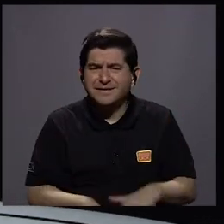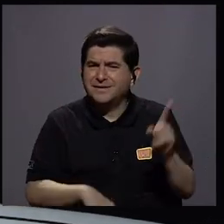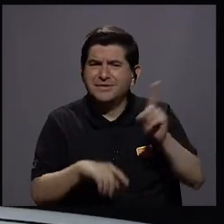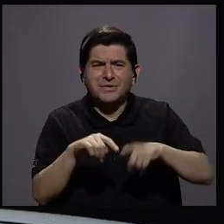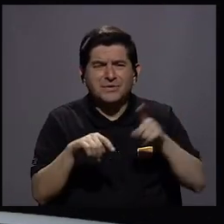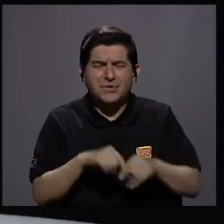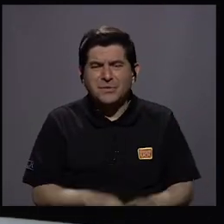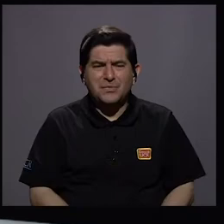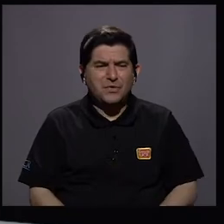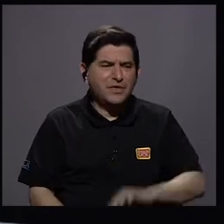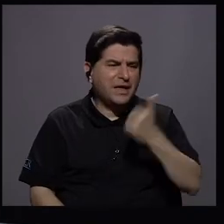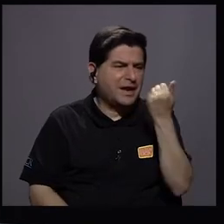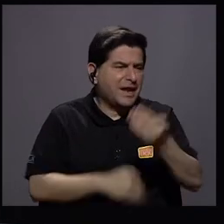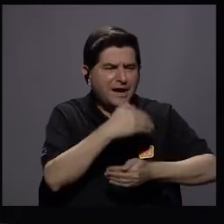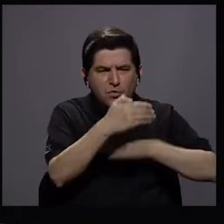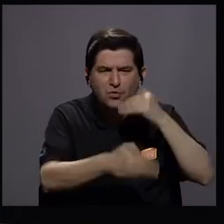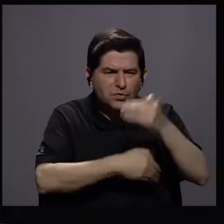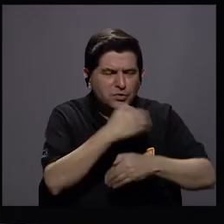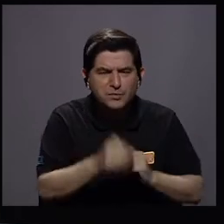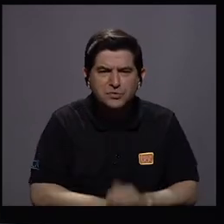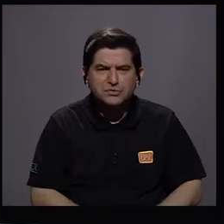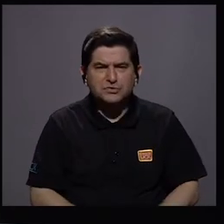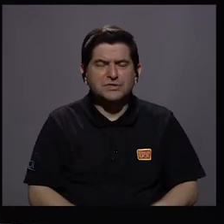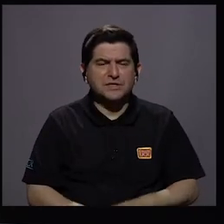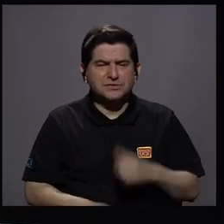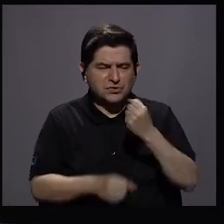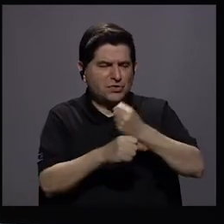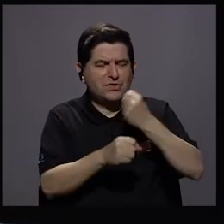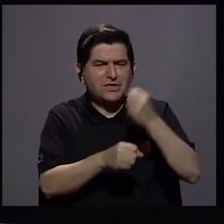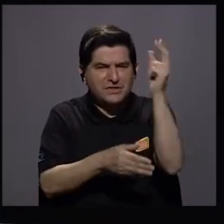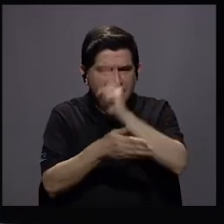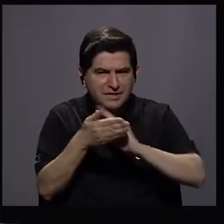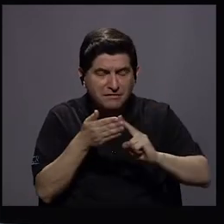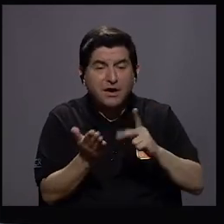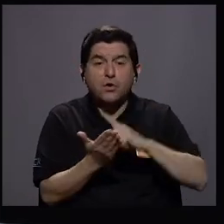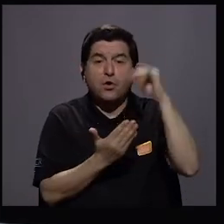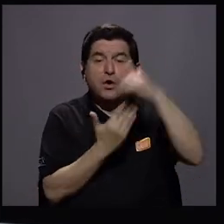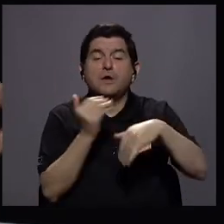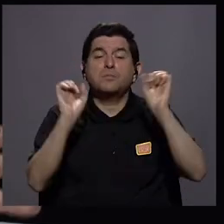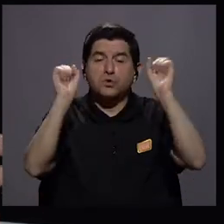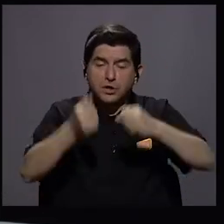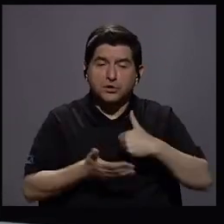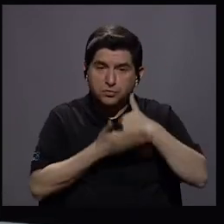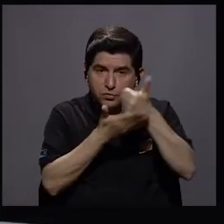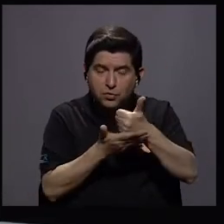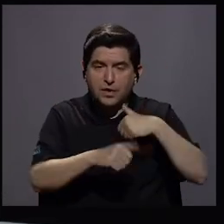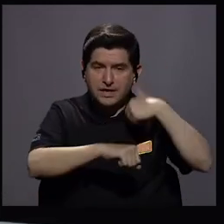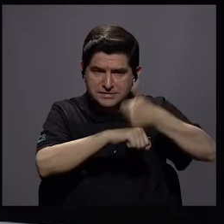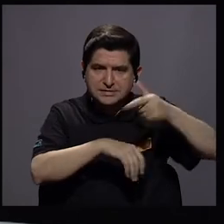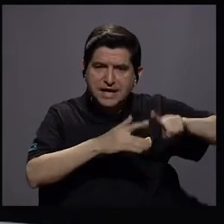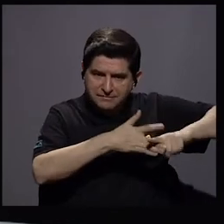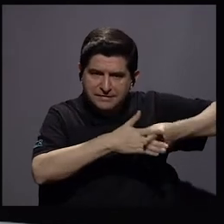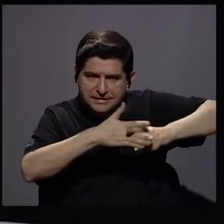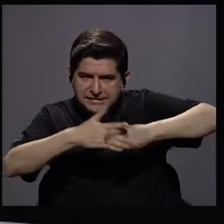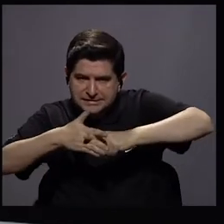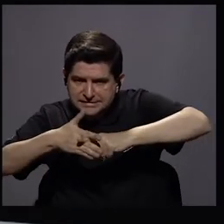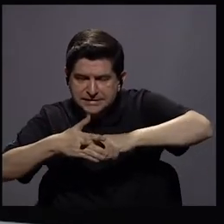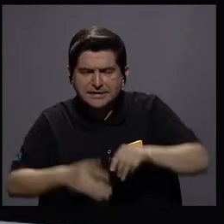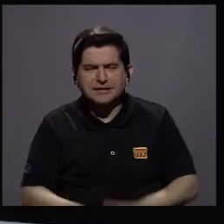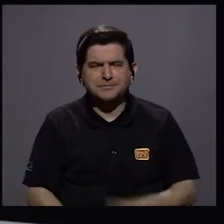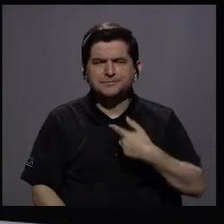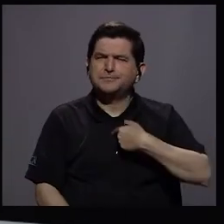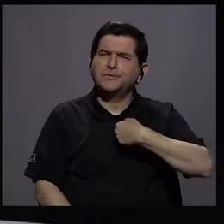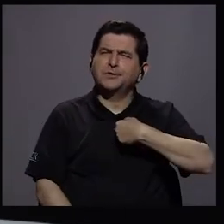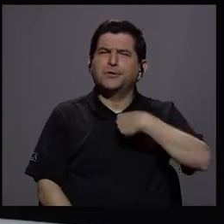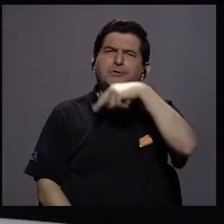podido recolectar en otros procesos de creación académica, y este proyecto podría servir para establecer esos mecanismos. Ahora me